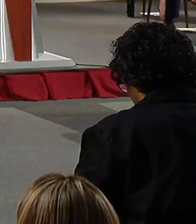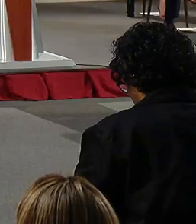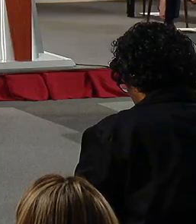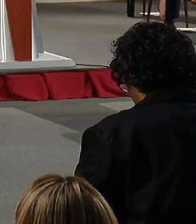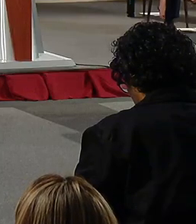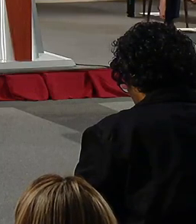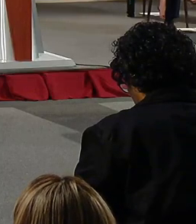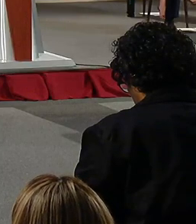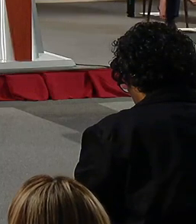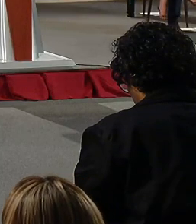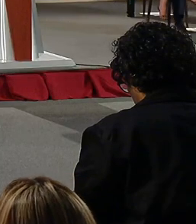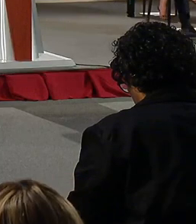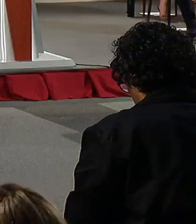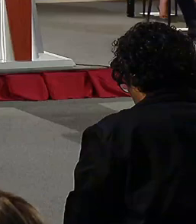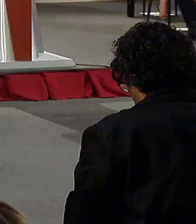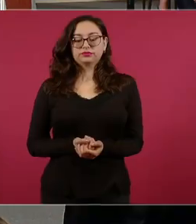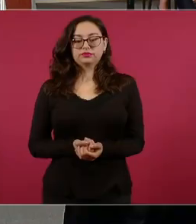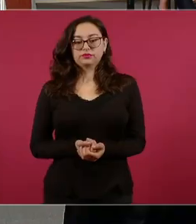¿Cuánto?